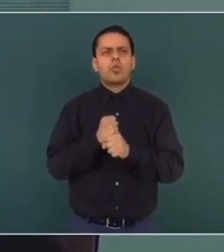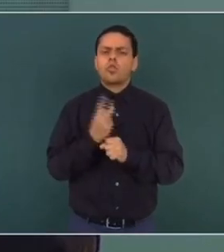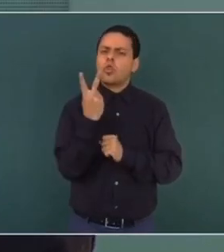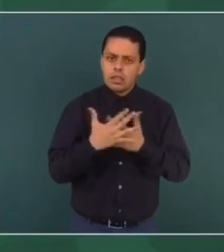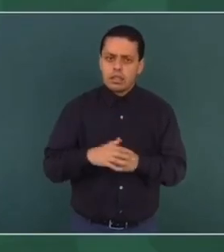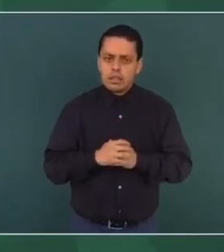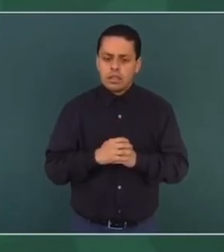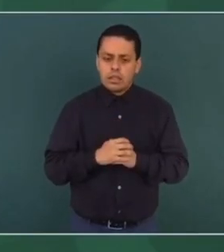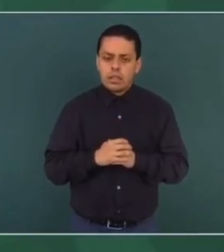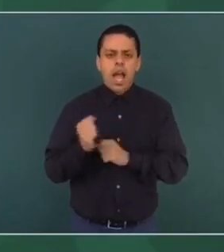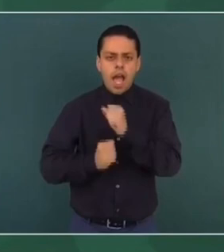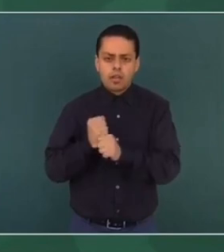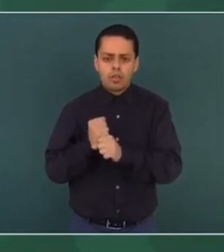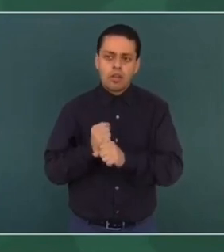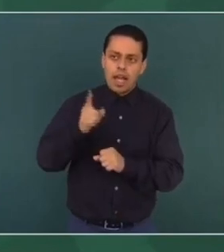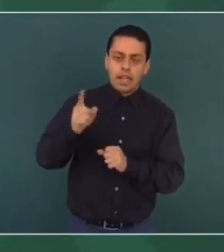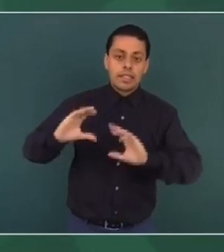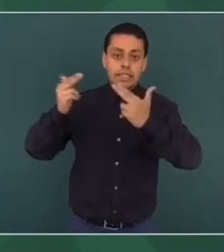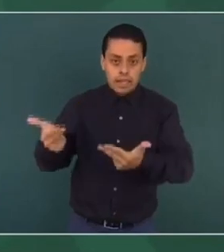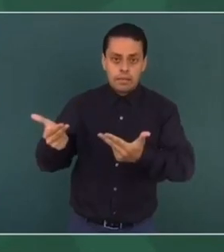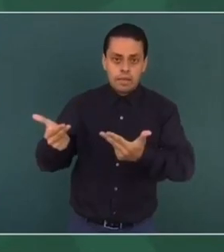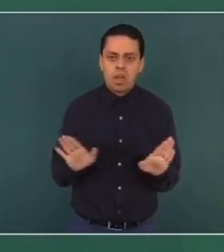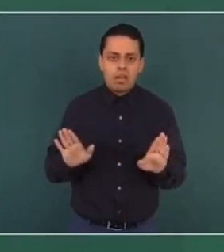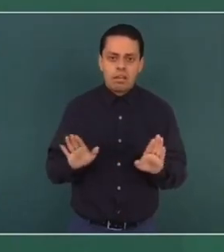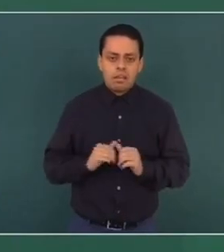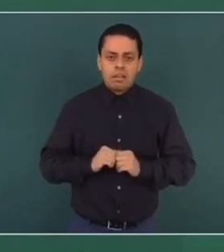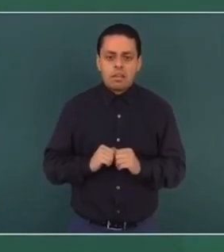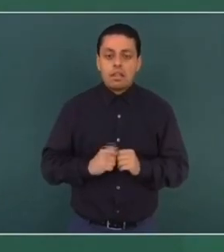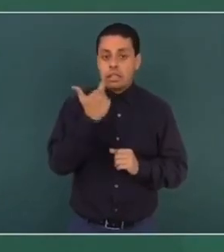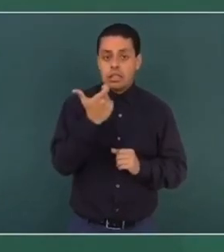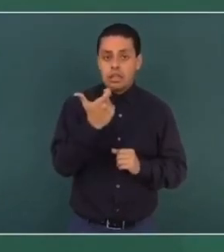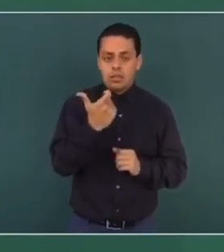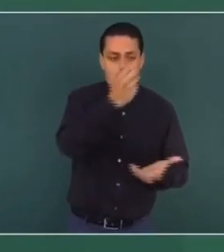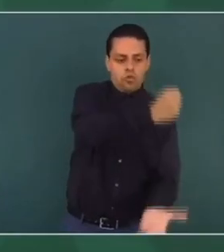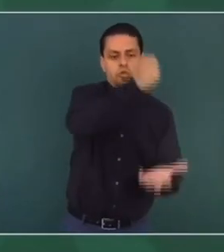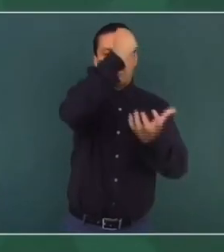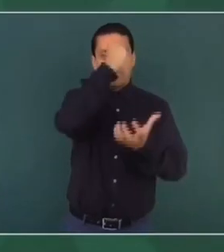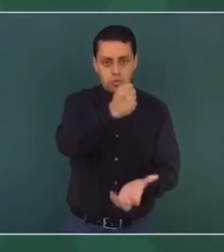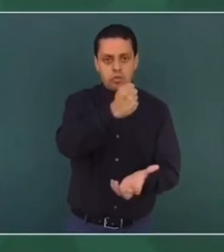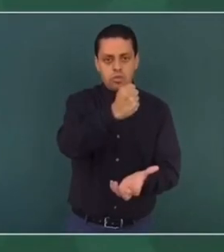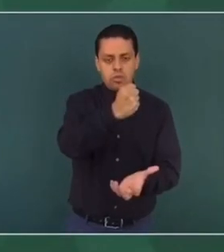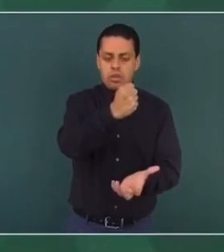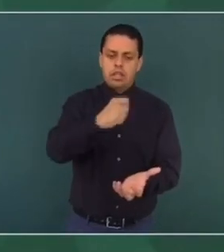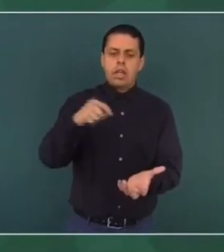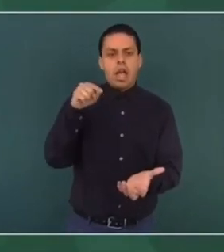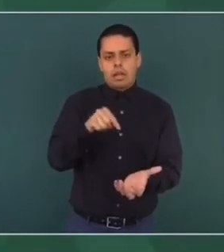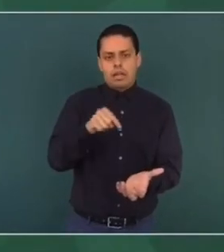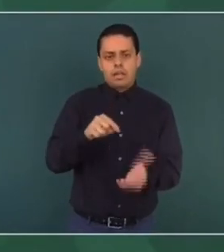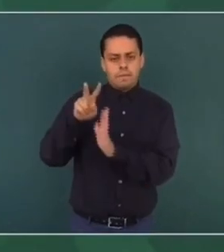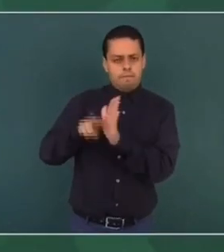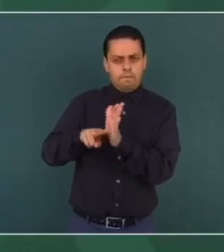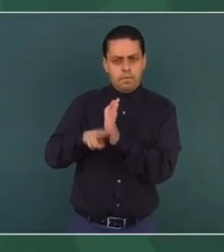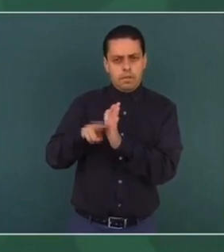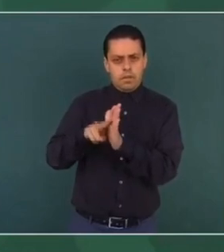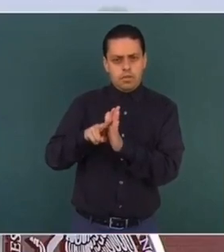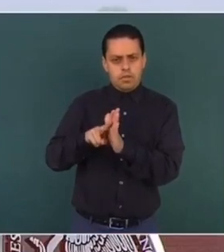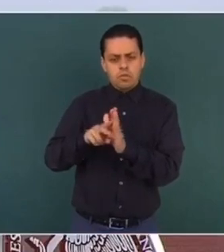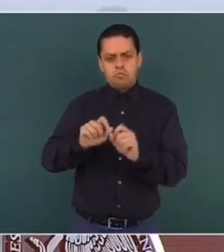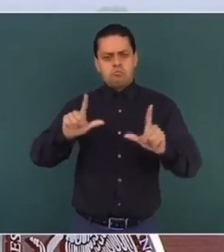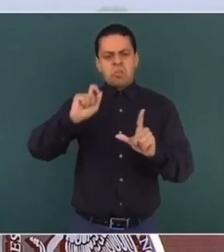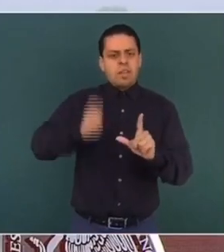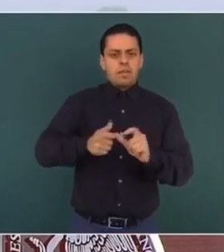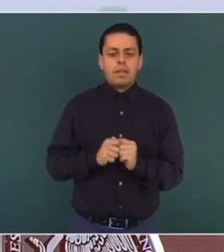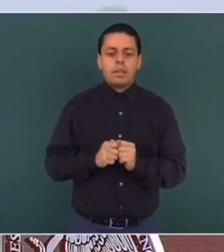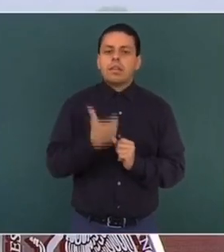2015 en ese año habían elecciones de entidad y elecciones federales. Esos recursos, como se habla en el video se